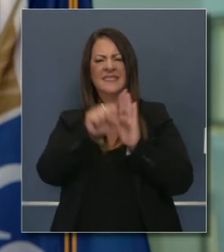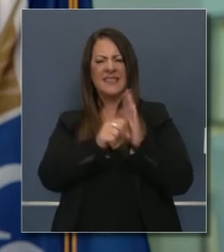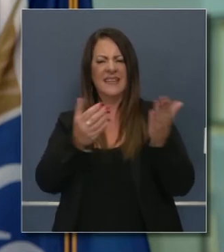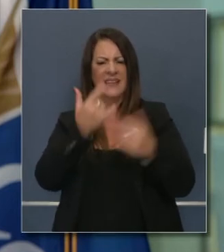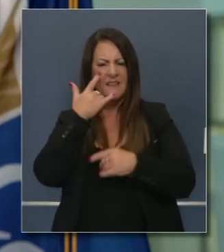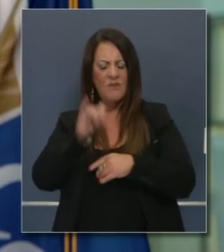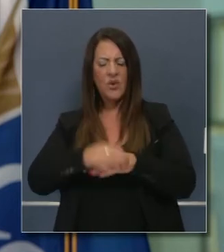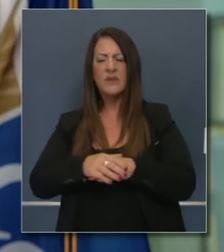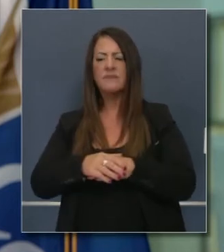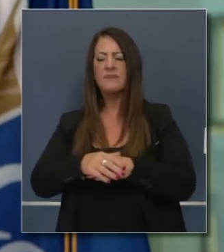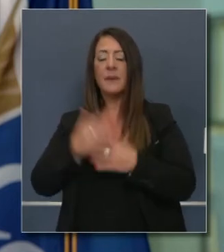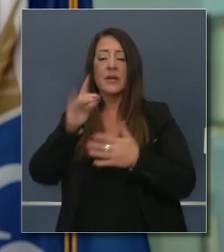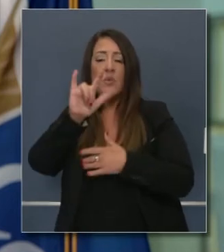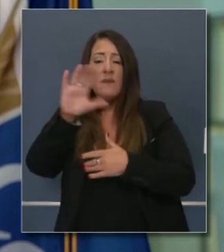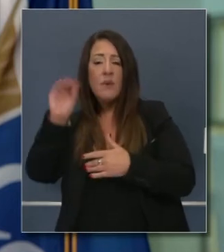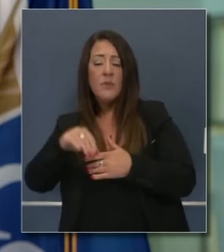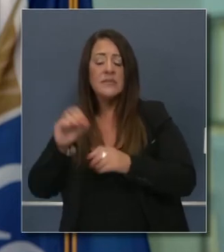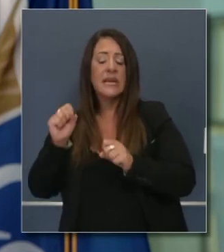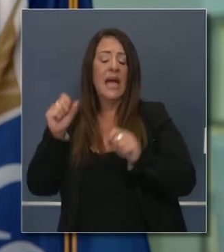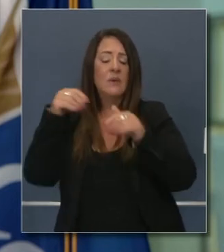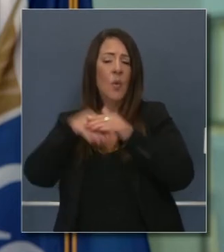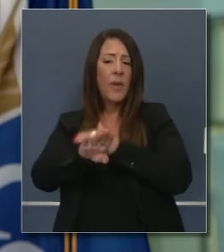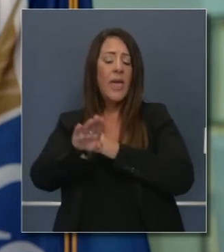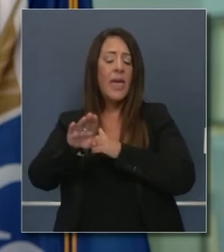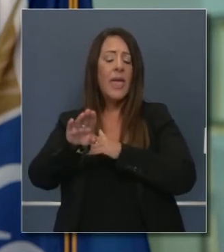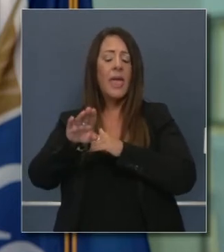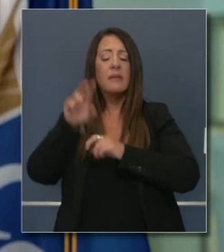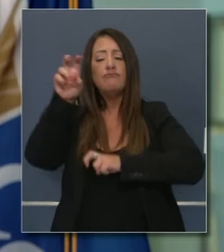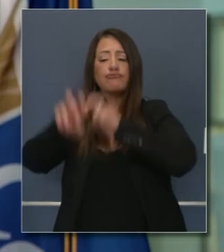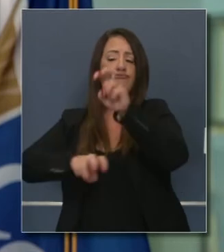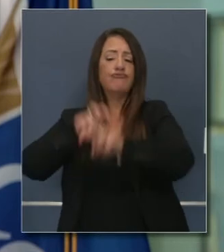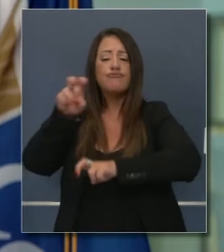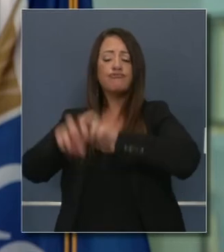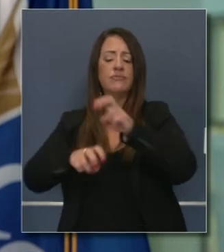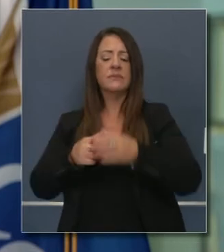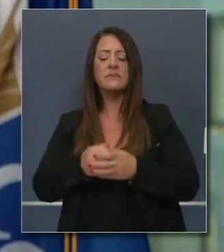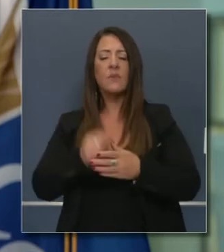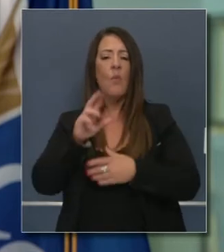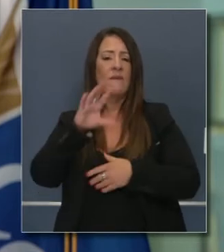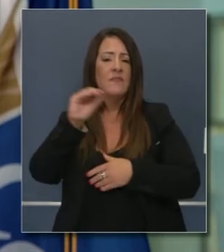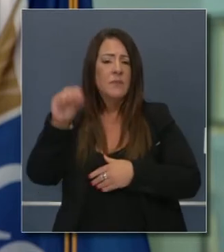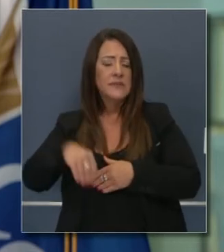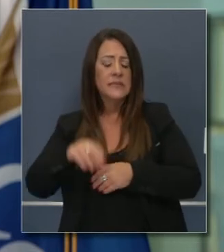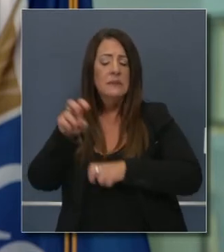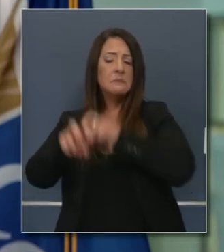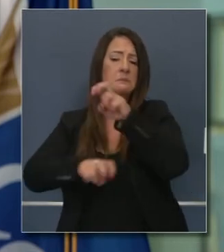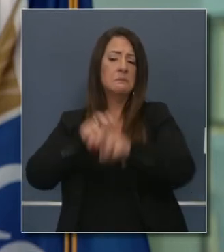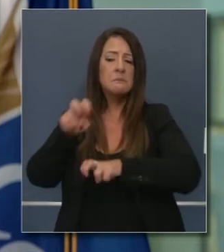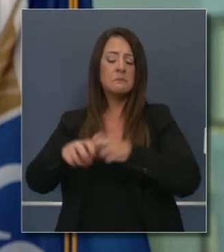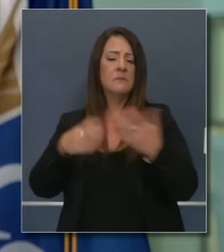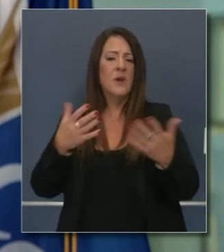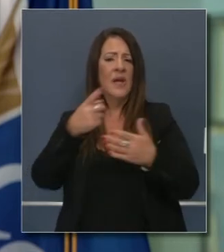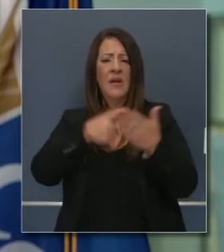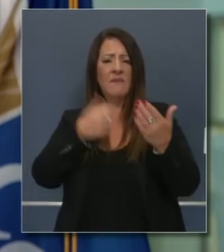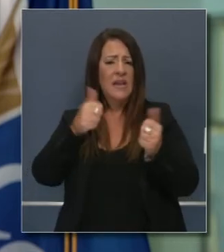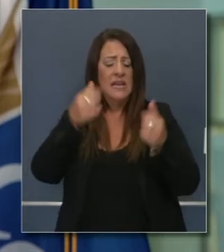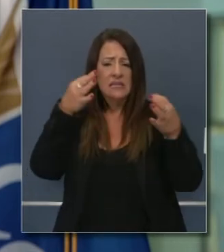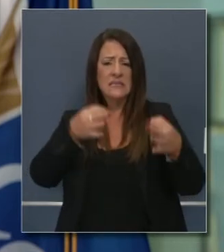al exteriores que lo quiere recortar al 50 por ciento? Usted está hablando de que estos parques temáticos,